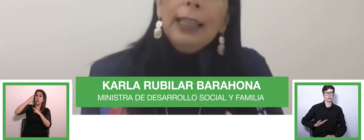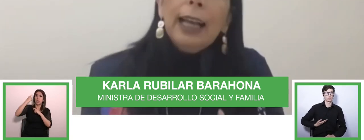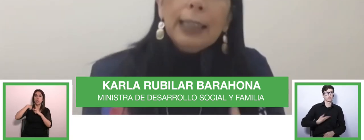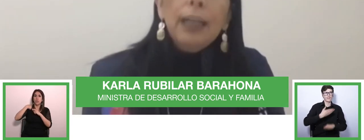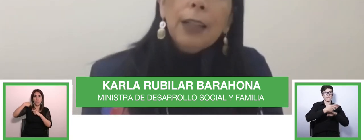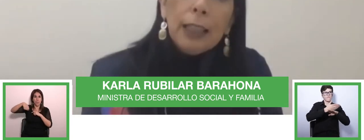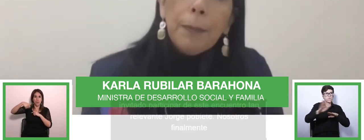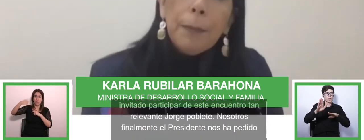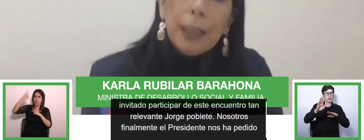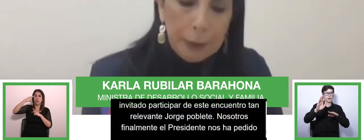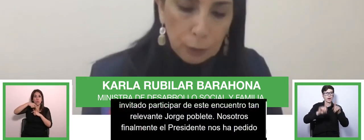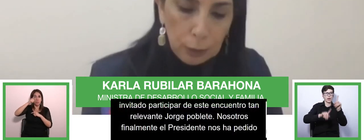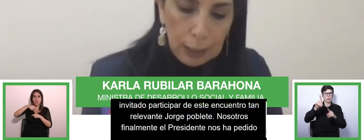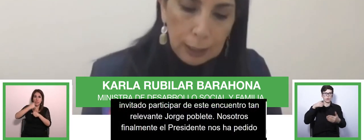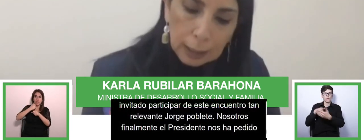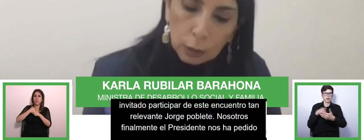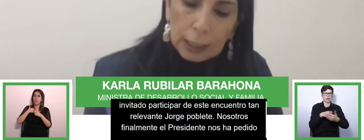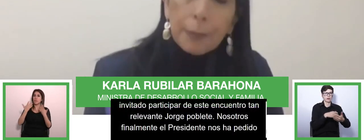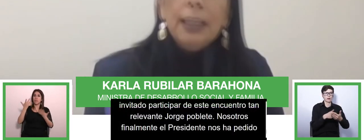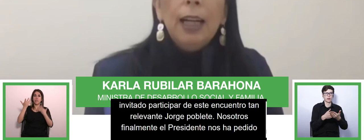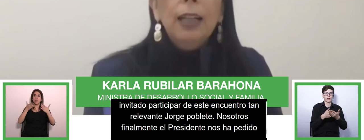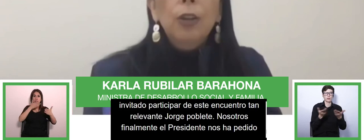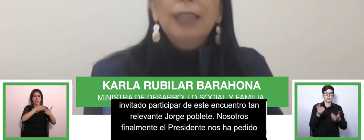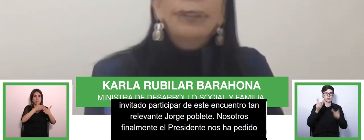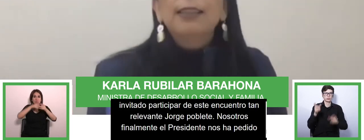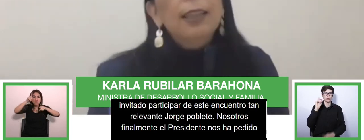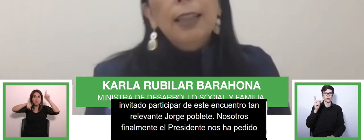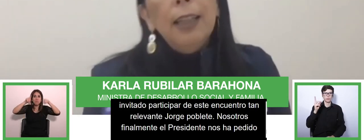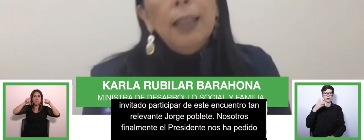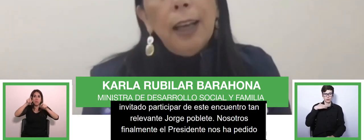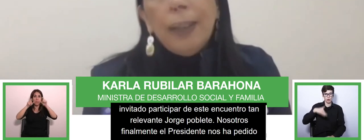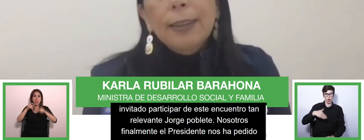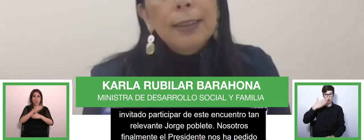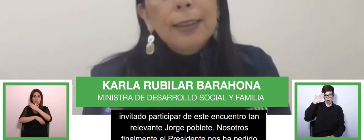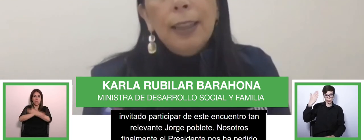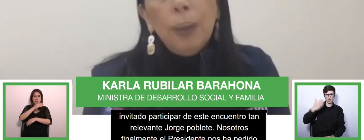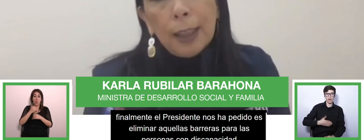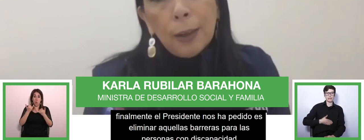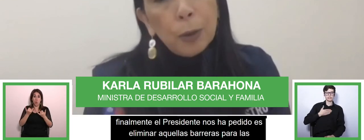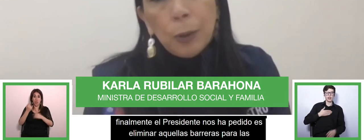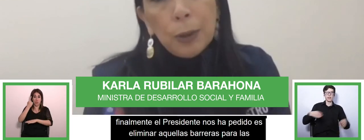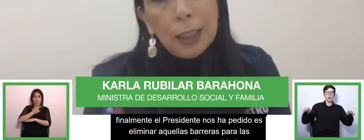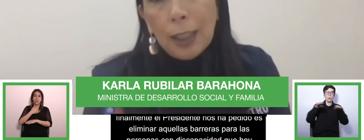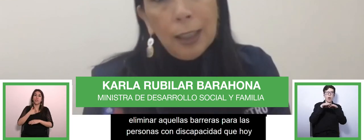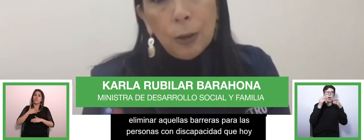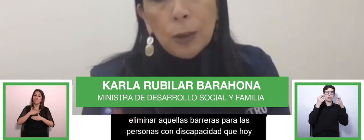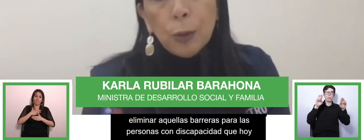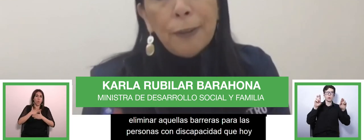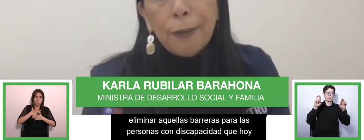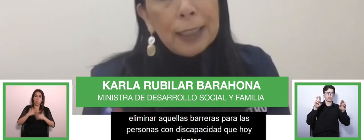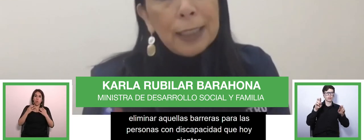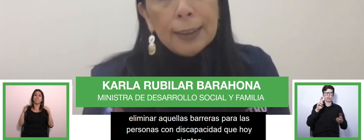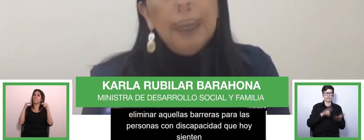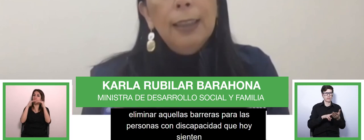aquellas barreras para las personas con discapacidad que hoy día sienten que la frase igualdad de oportunidades no es una frase